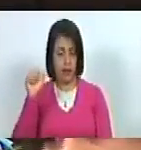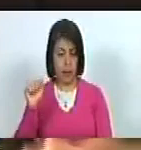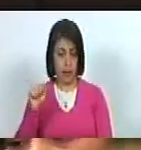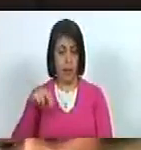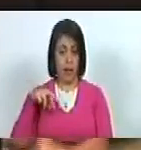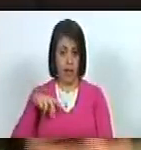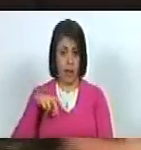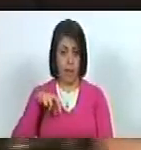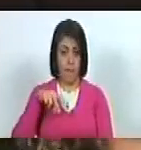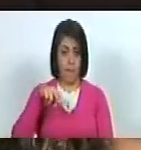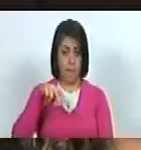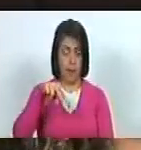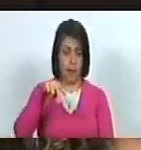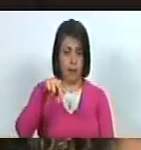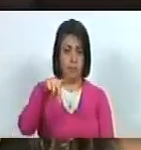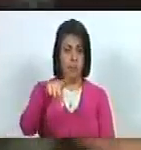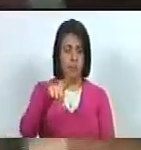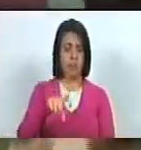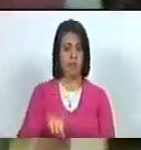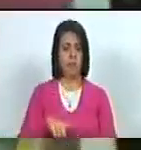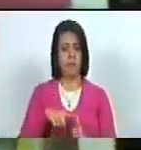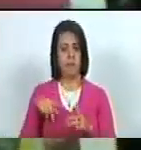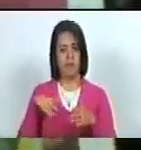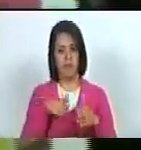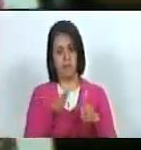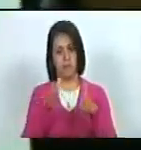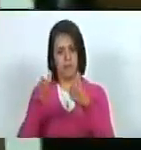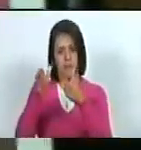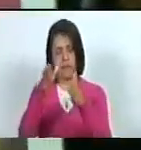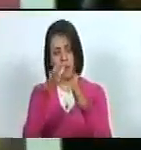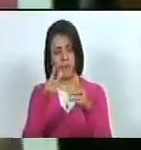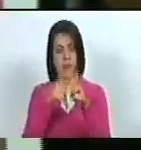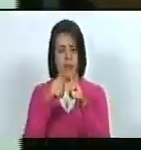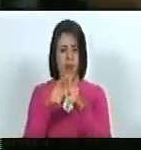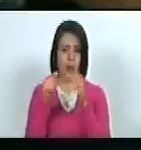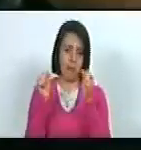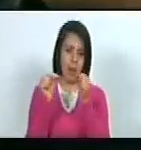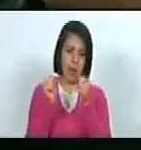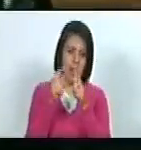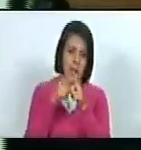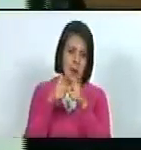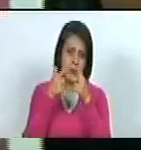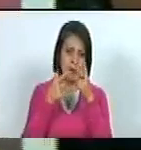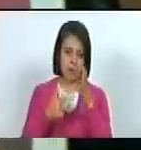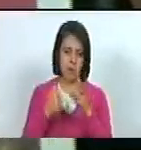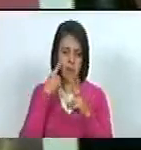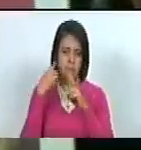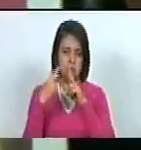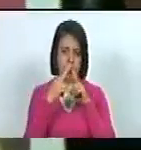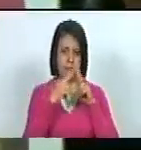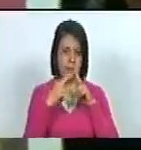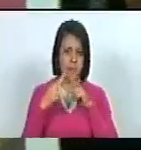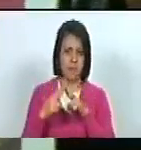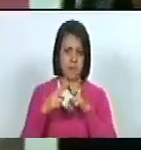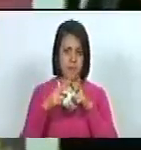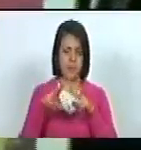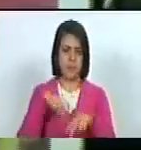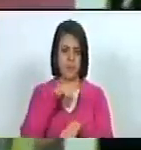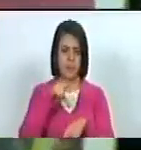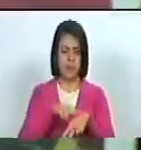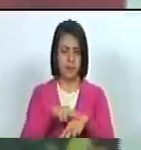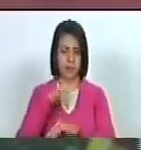caminante del paso de los Andes. Como él mismo se bautizó y se dio a conocer nacional